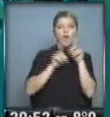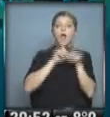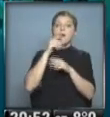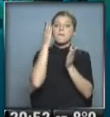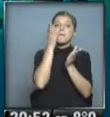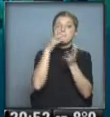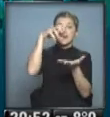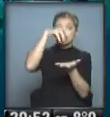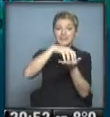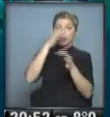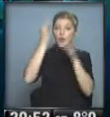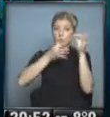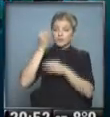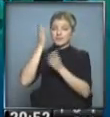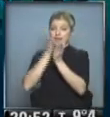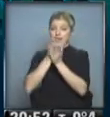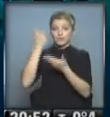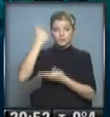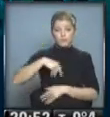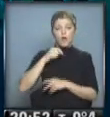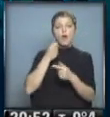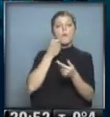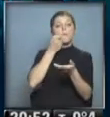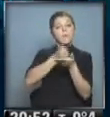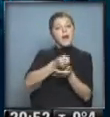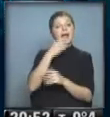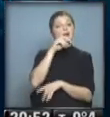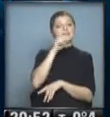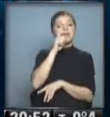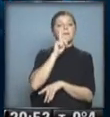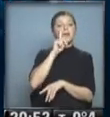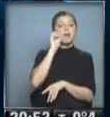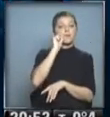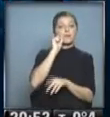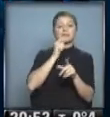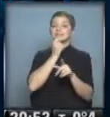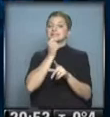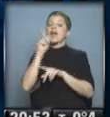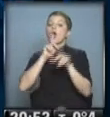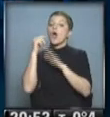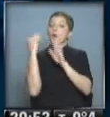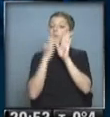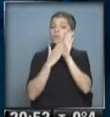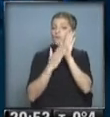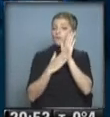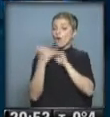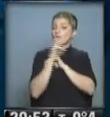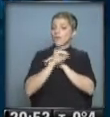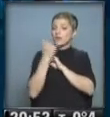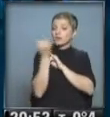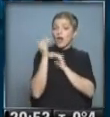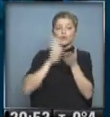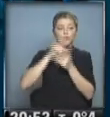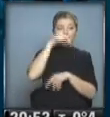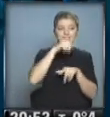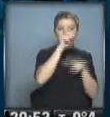recompensas de 100.000 pesos a quienes brinden datos sobre personas acusadas por delitos de lesa humanidad. El